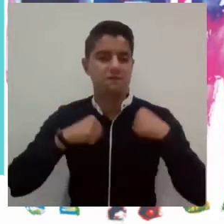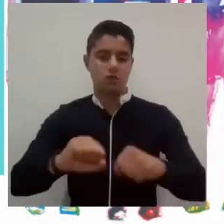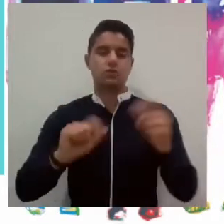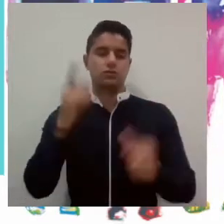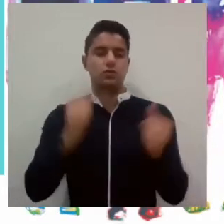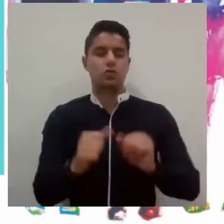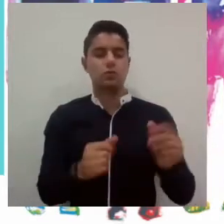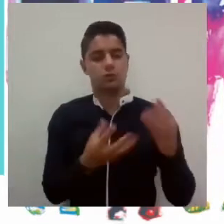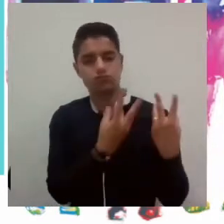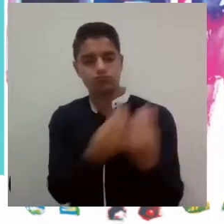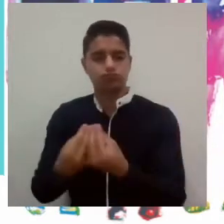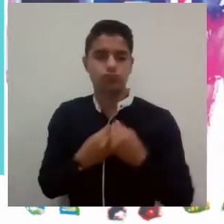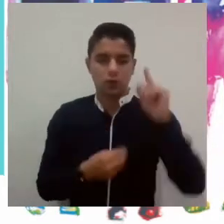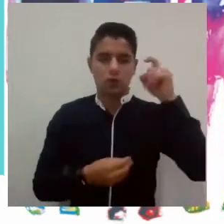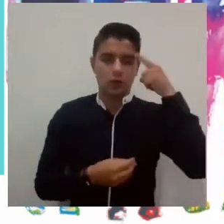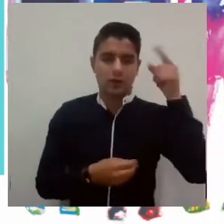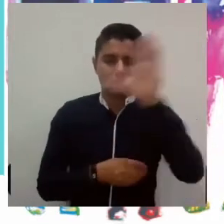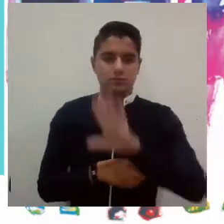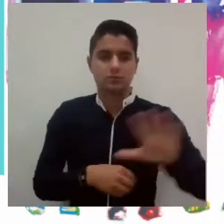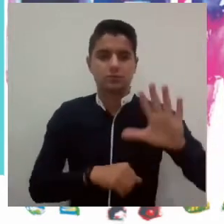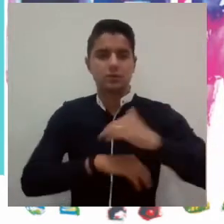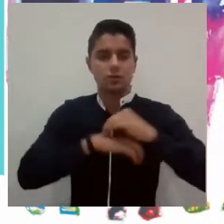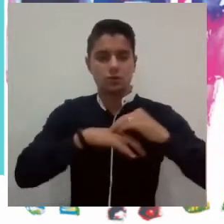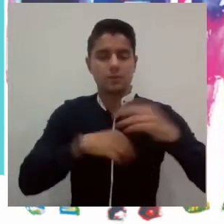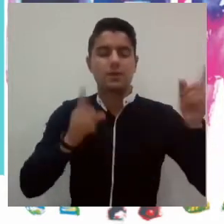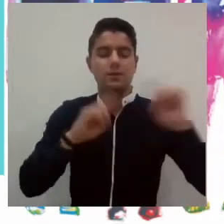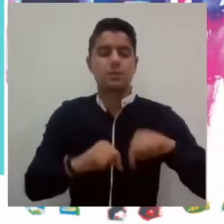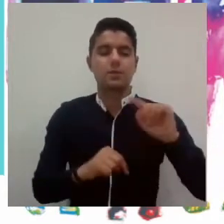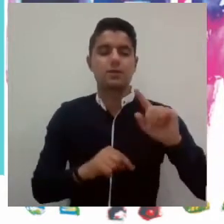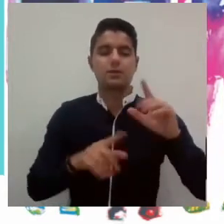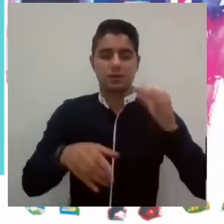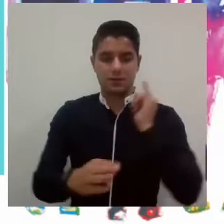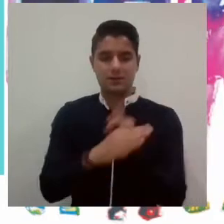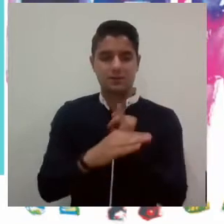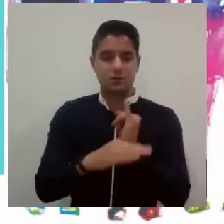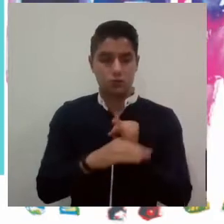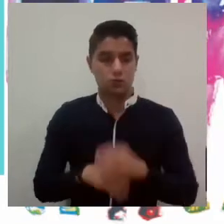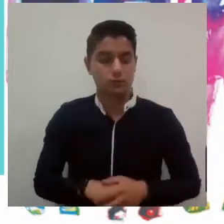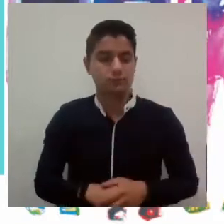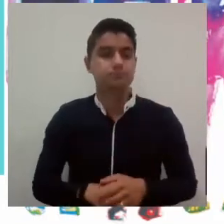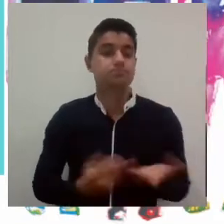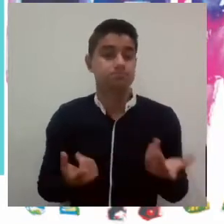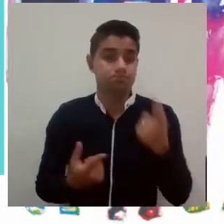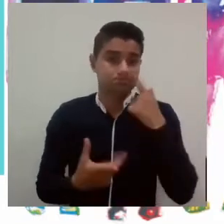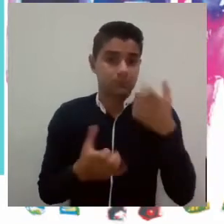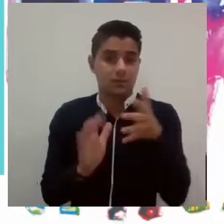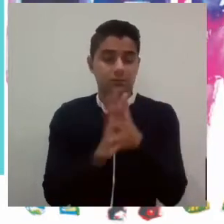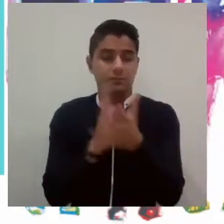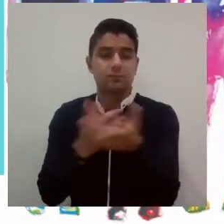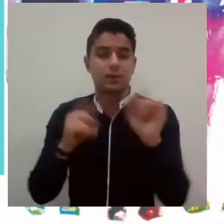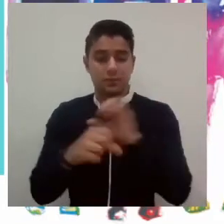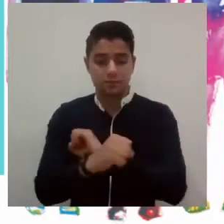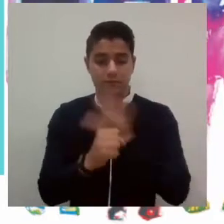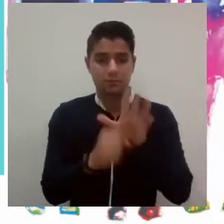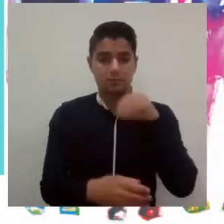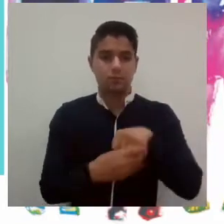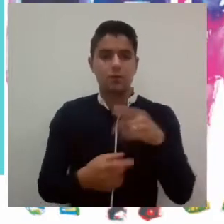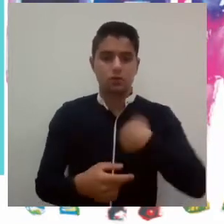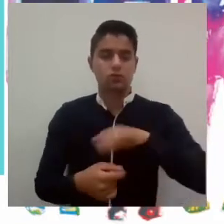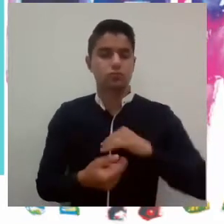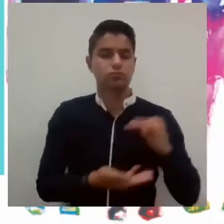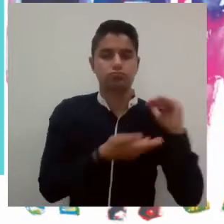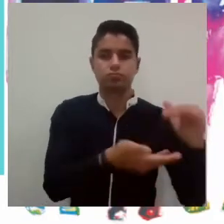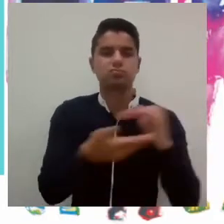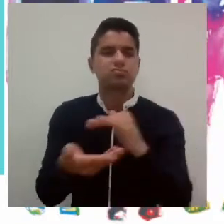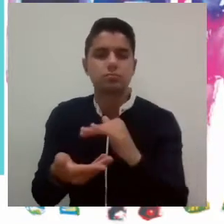al esfuerzo económico conjunto de la gobernación del Tolima y del IFID. Debo resaltar también que en época de pandemia entregamos SIM cards